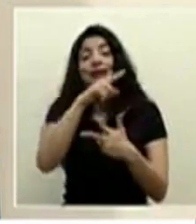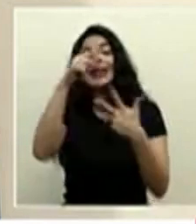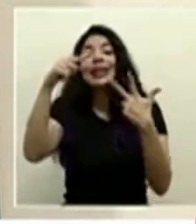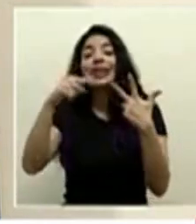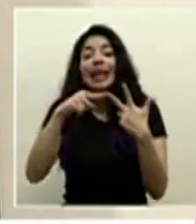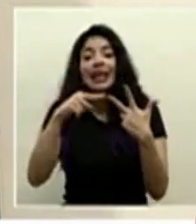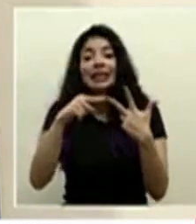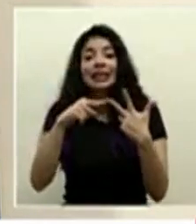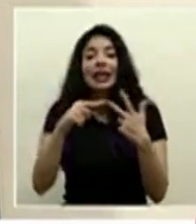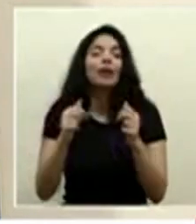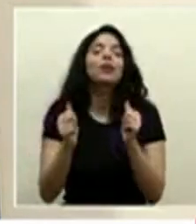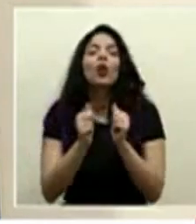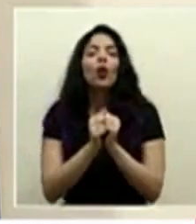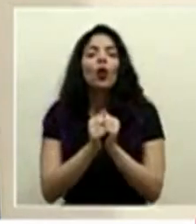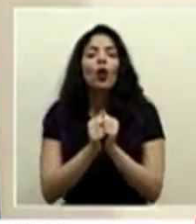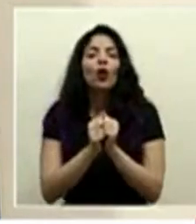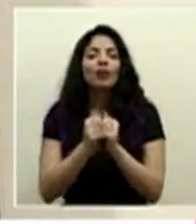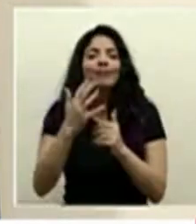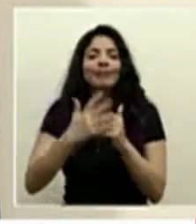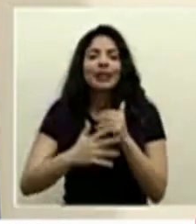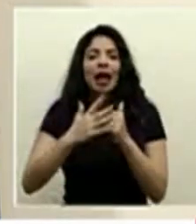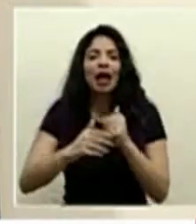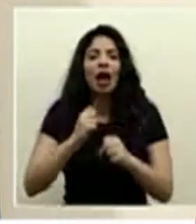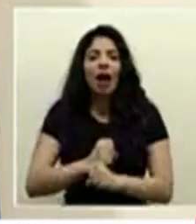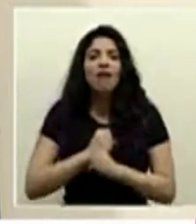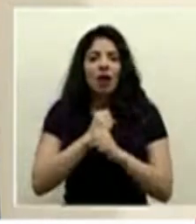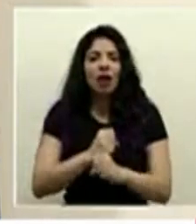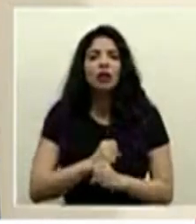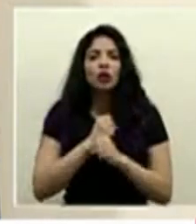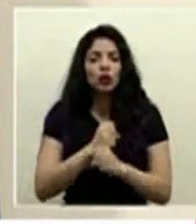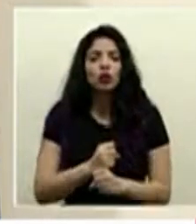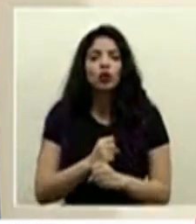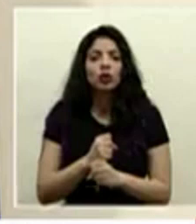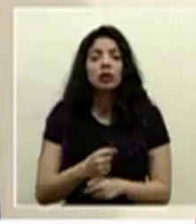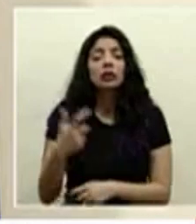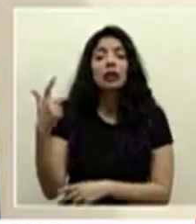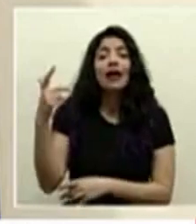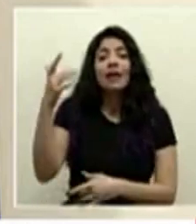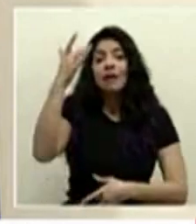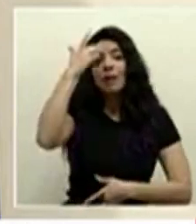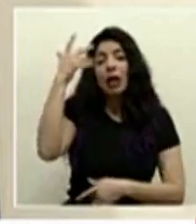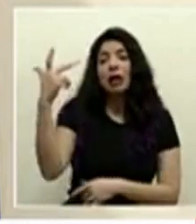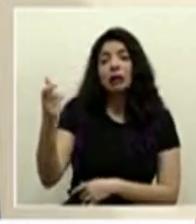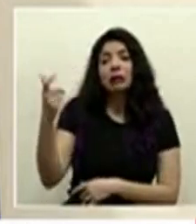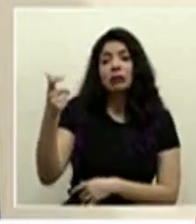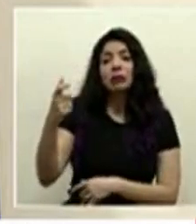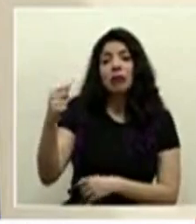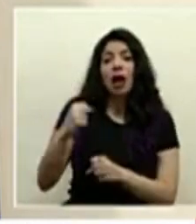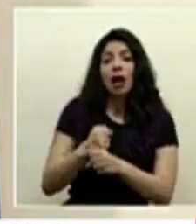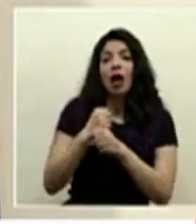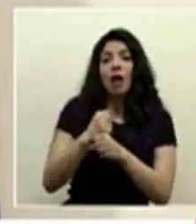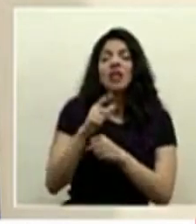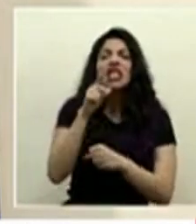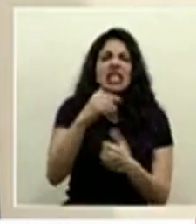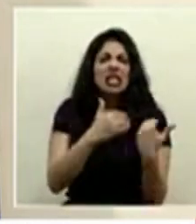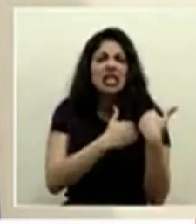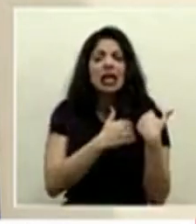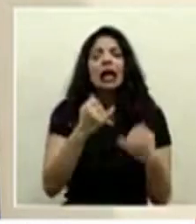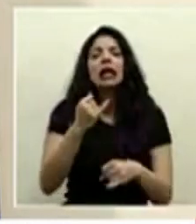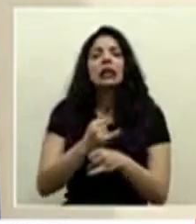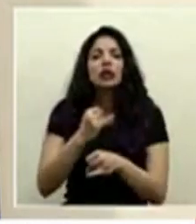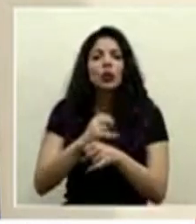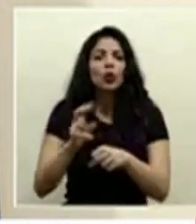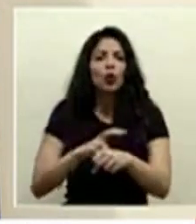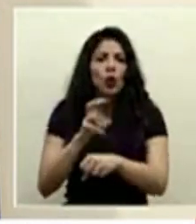es con la sangre de caballo donde inmunizamos caballos eso lo está haciendo el instituto cloromido